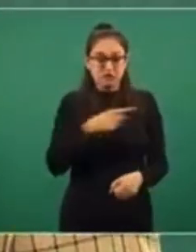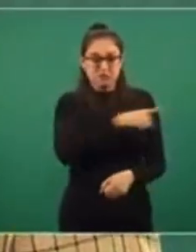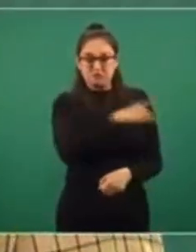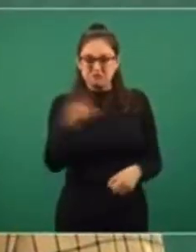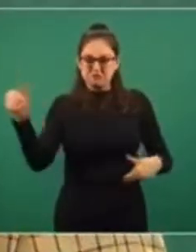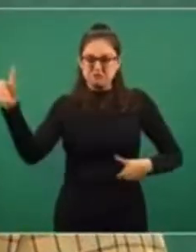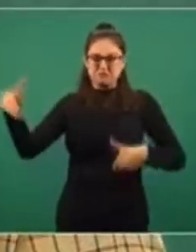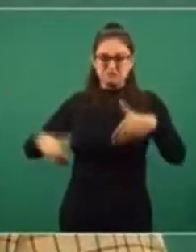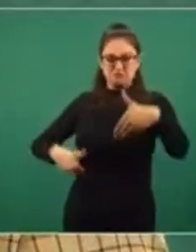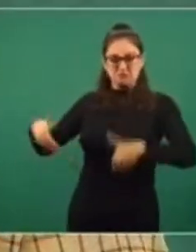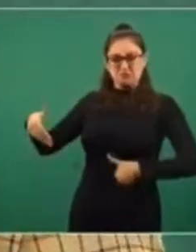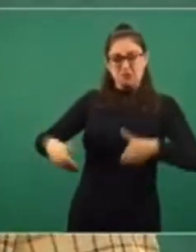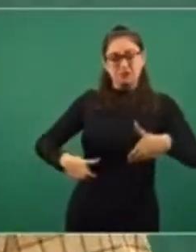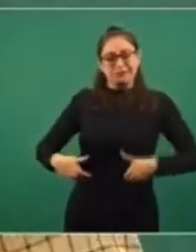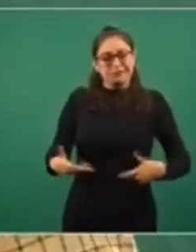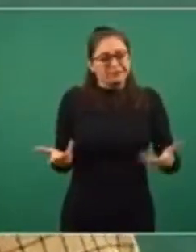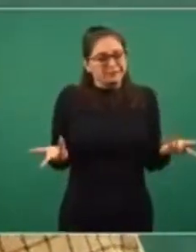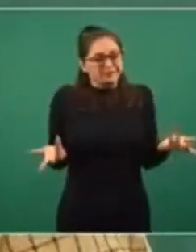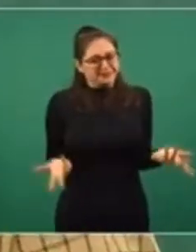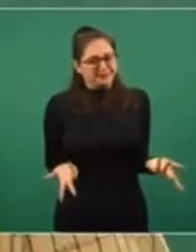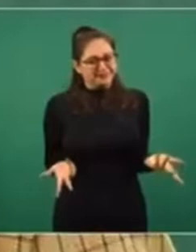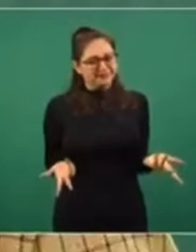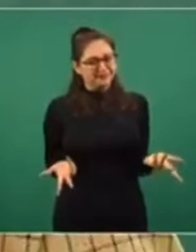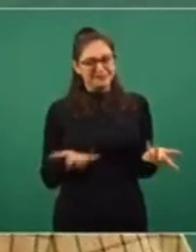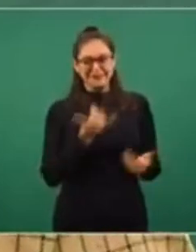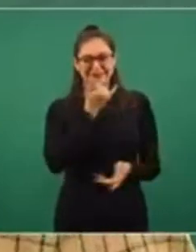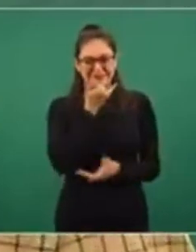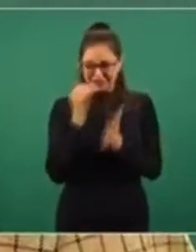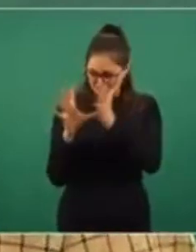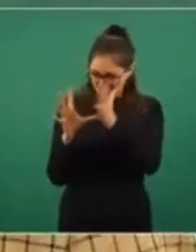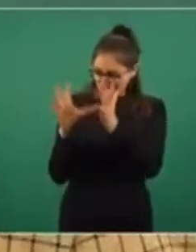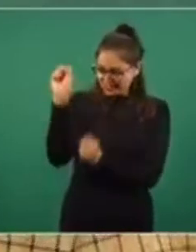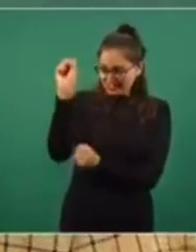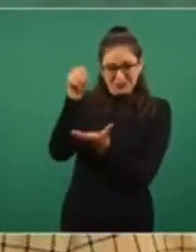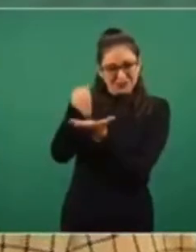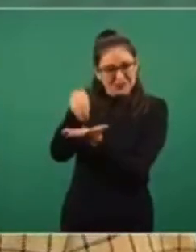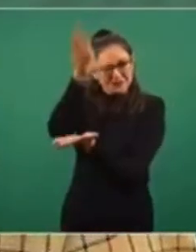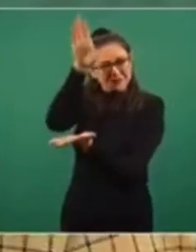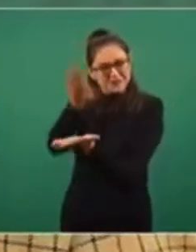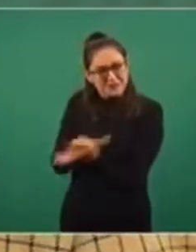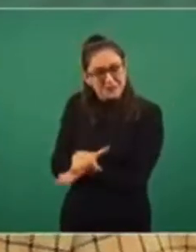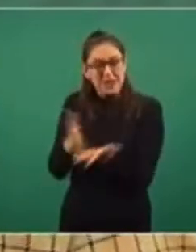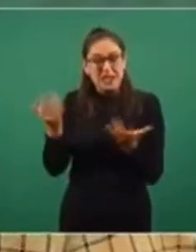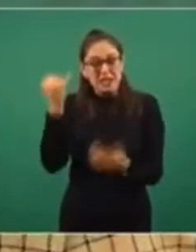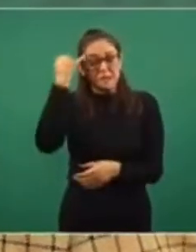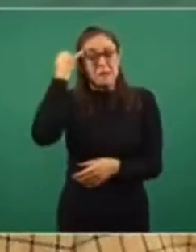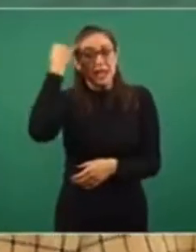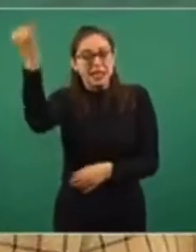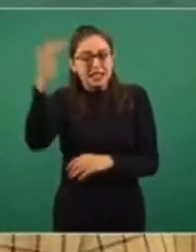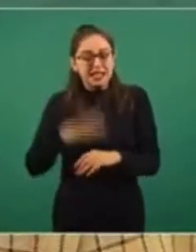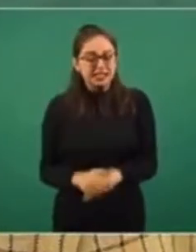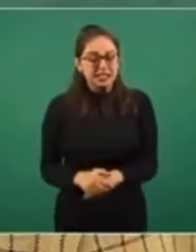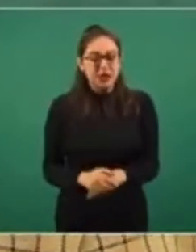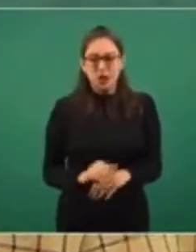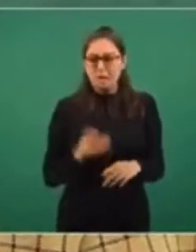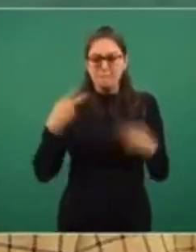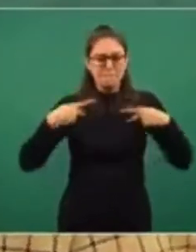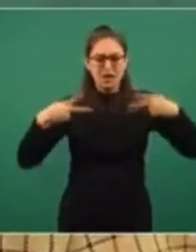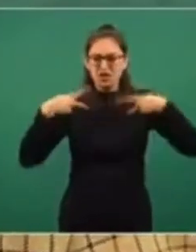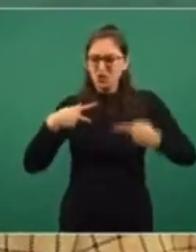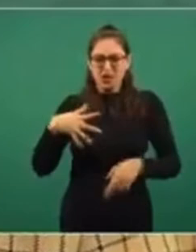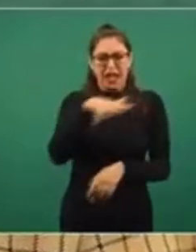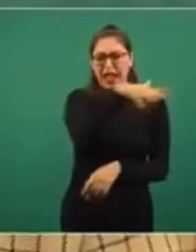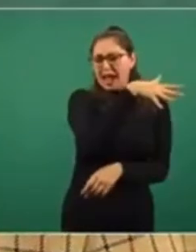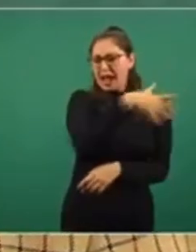constitucional, cualquiera que esté sujeto a un proceso penal injusta o